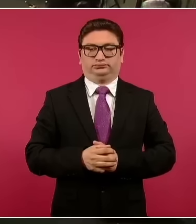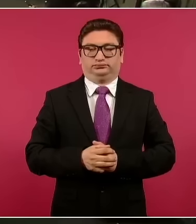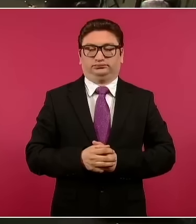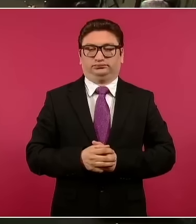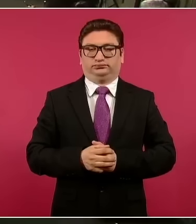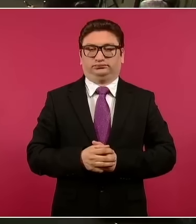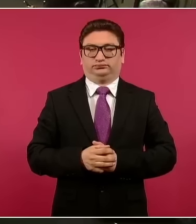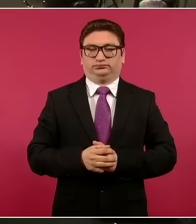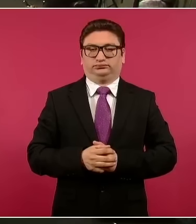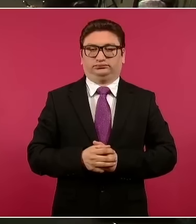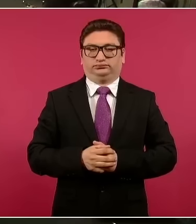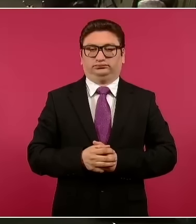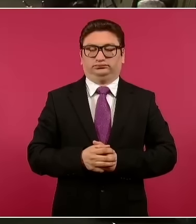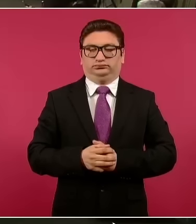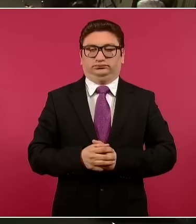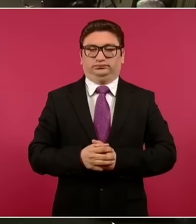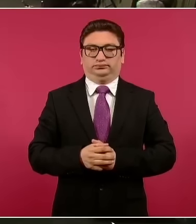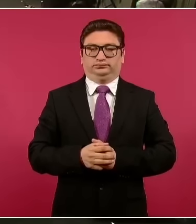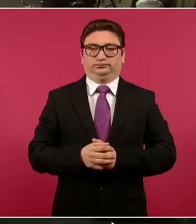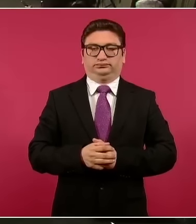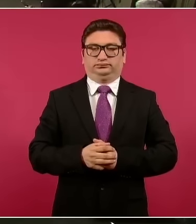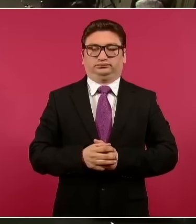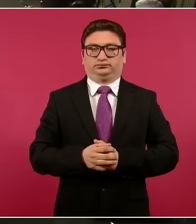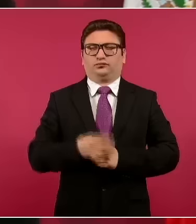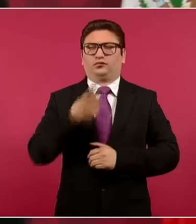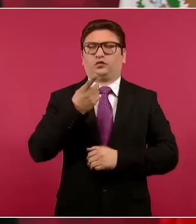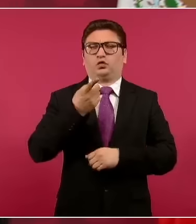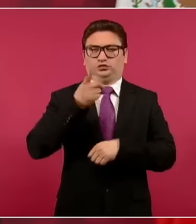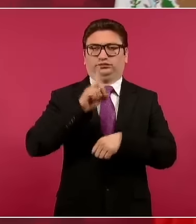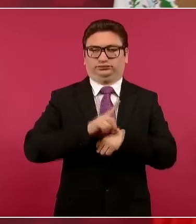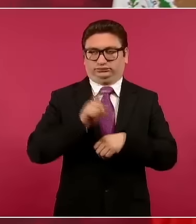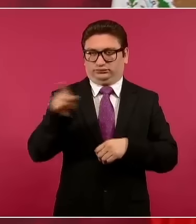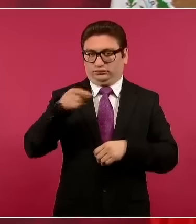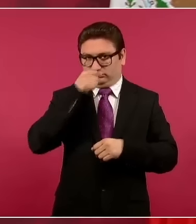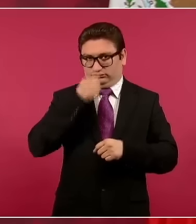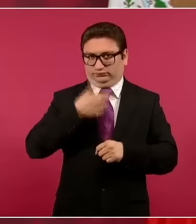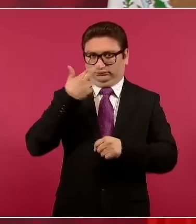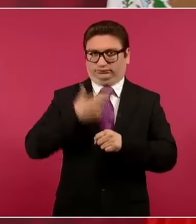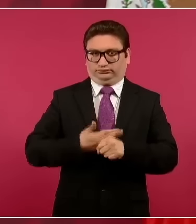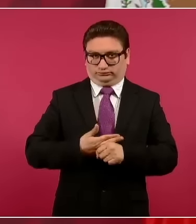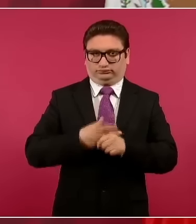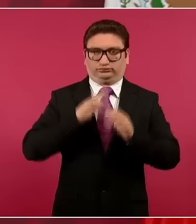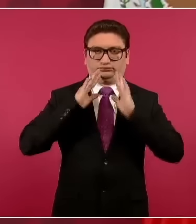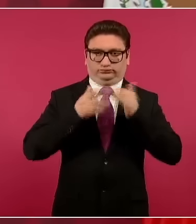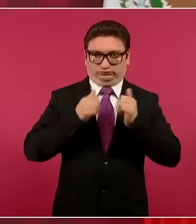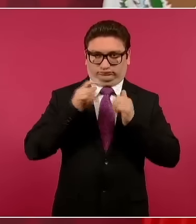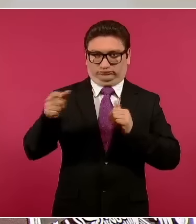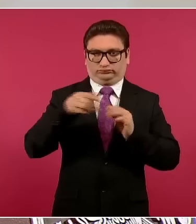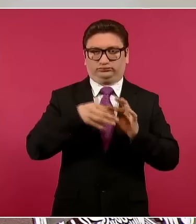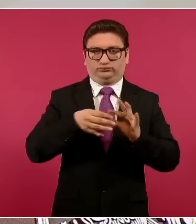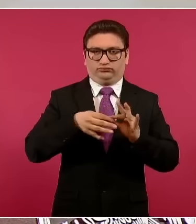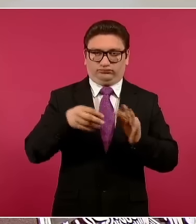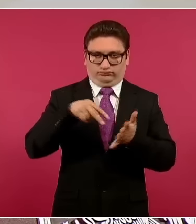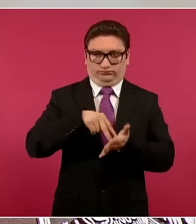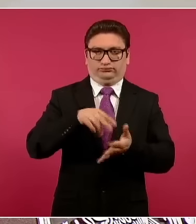Un día de estos le voy a pedir al secretario de Hacienda que se los explique,